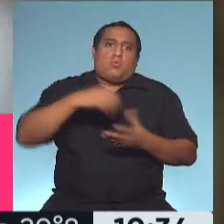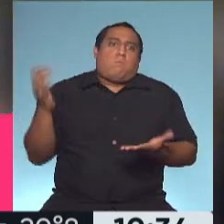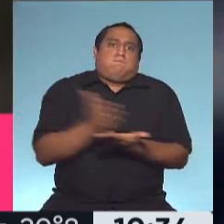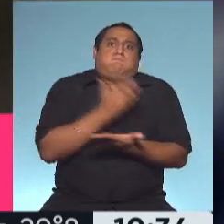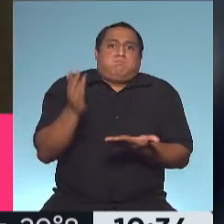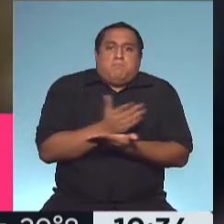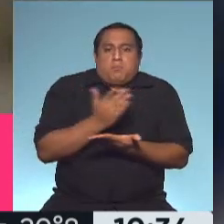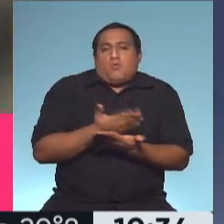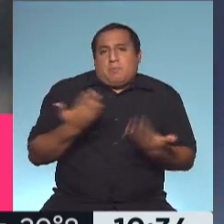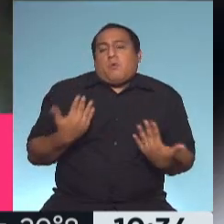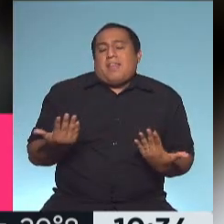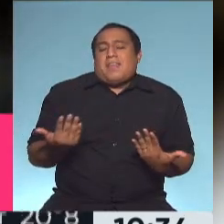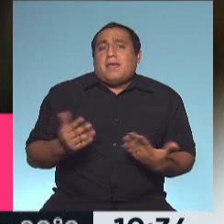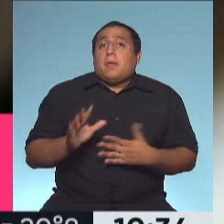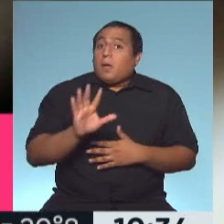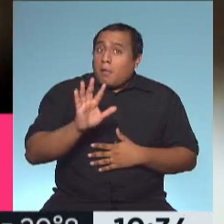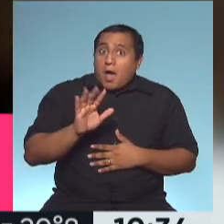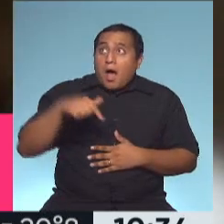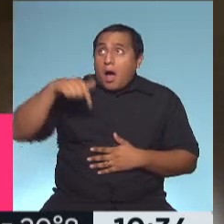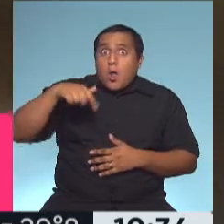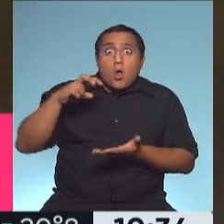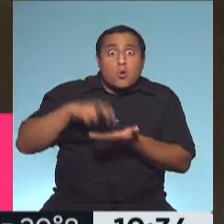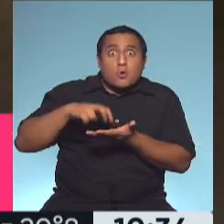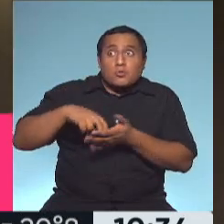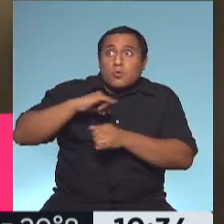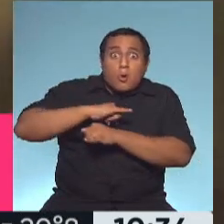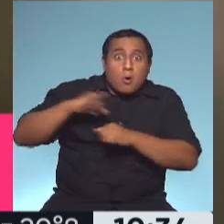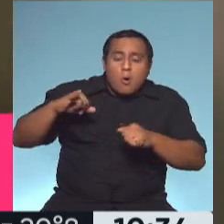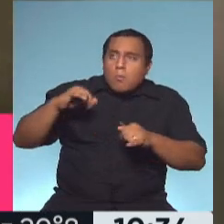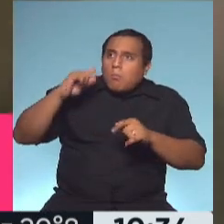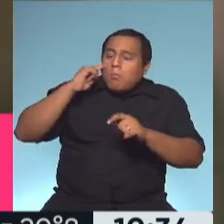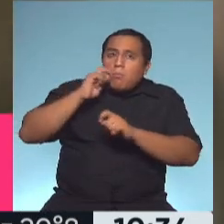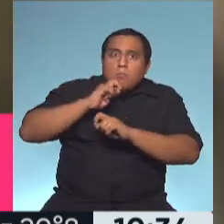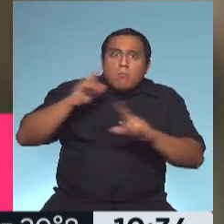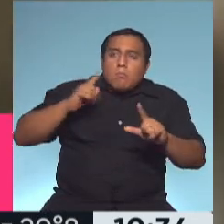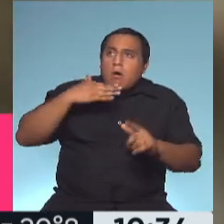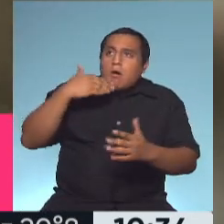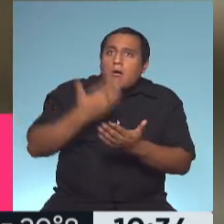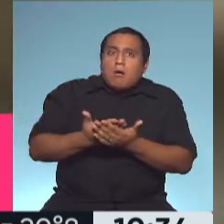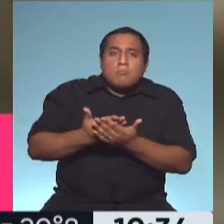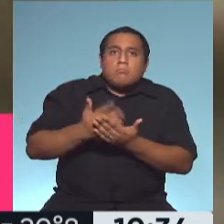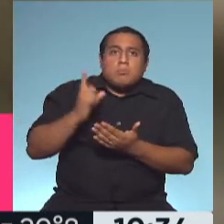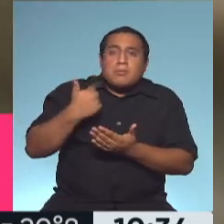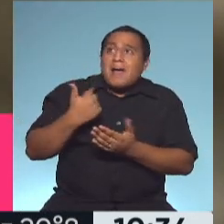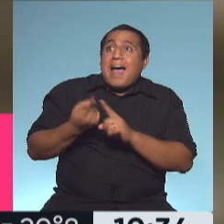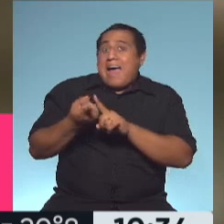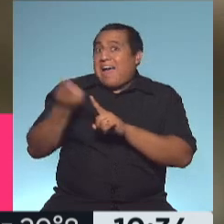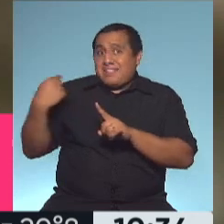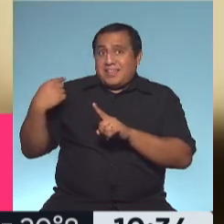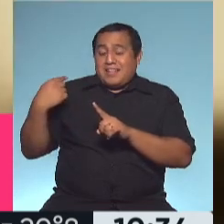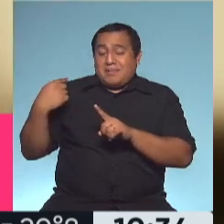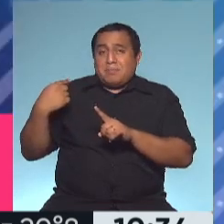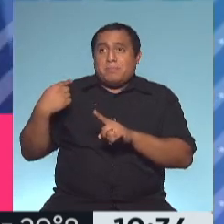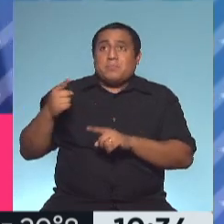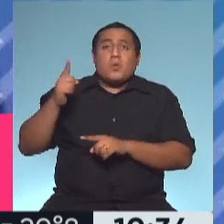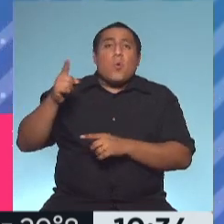esta noticia, la verdad, sorprendió a todos porque se anunció ayer, lo hizo el propio